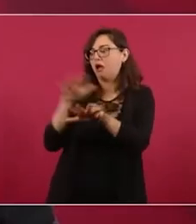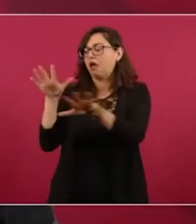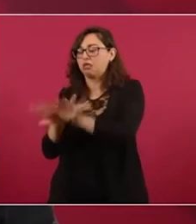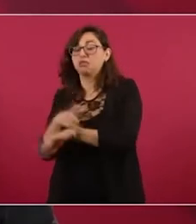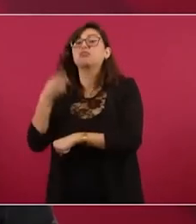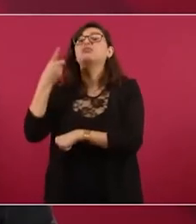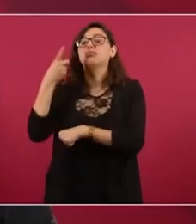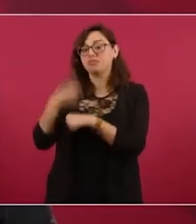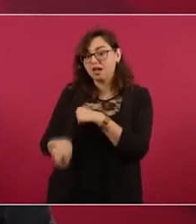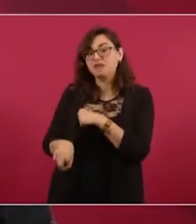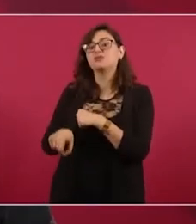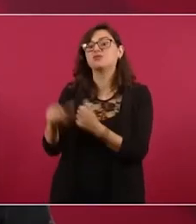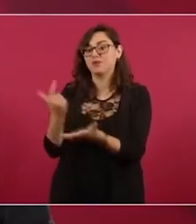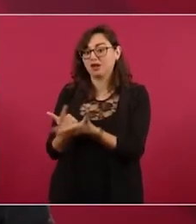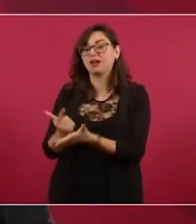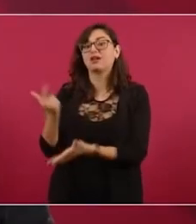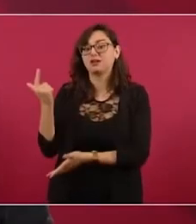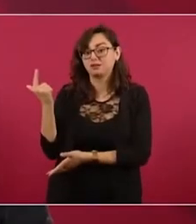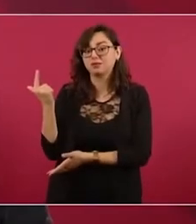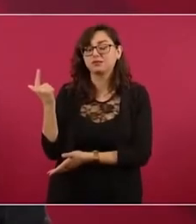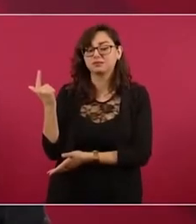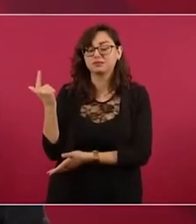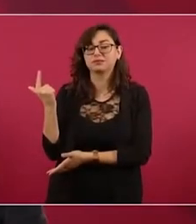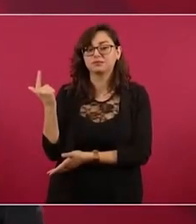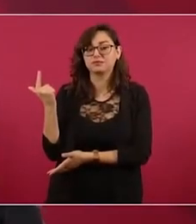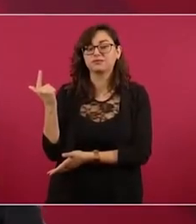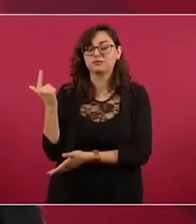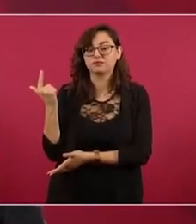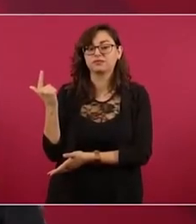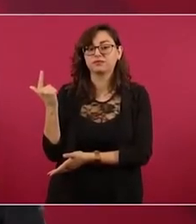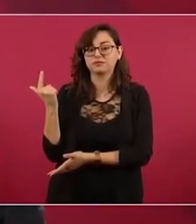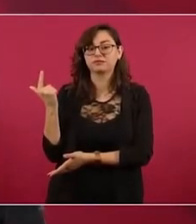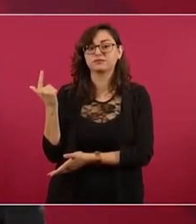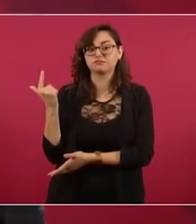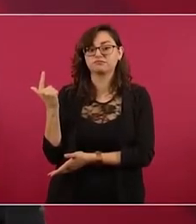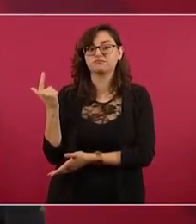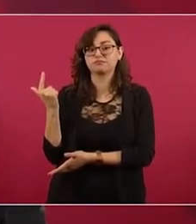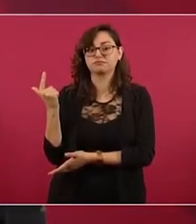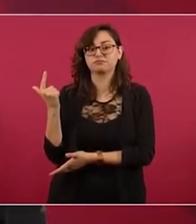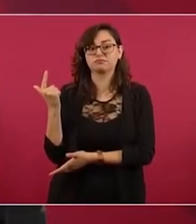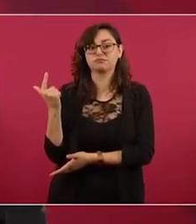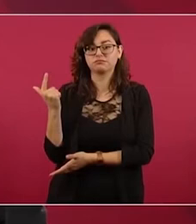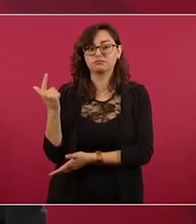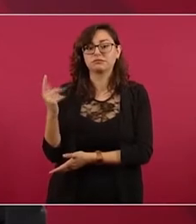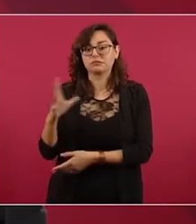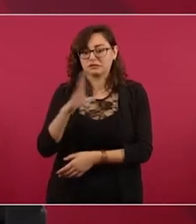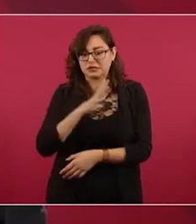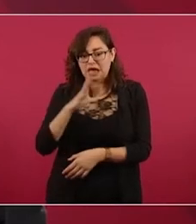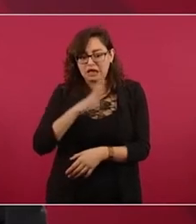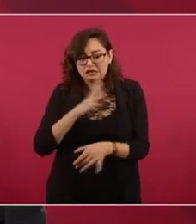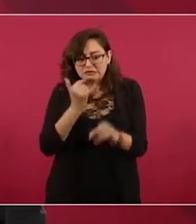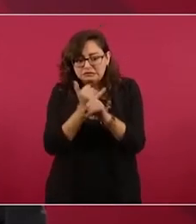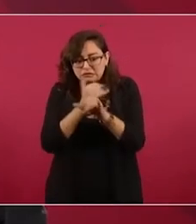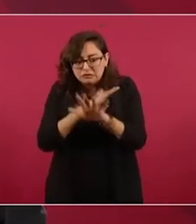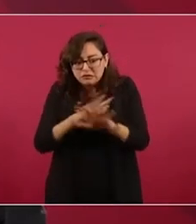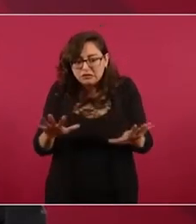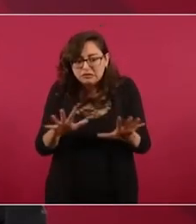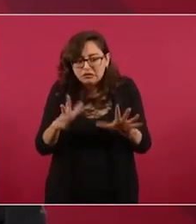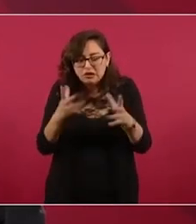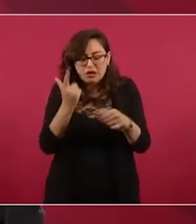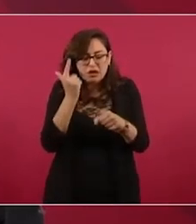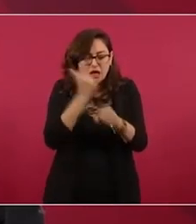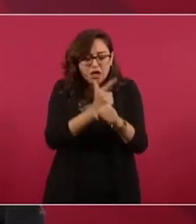sí hay este mucha posibilidad sí